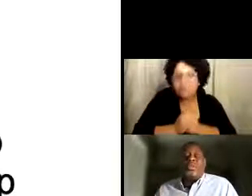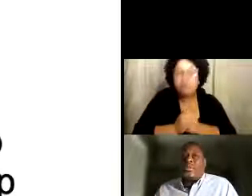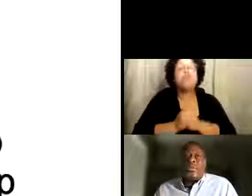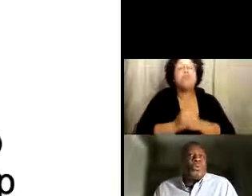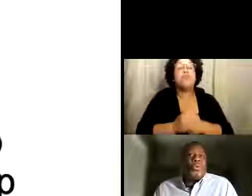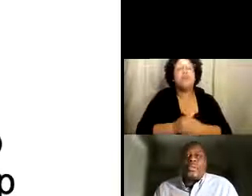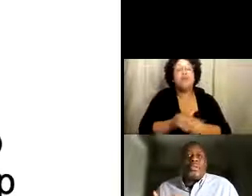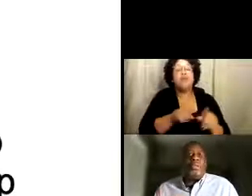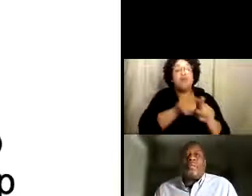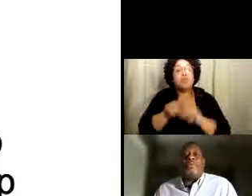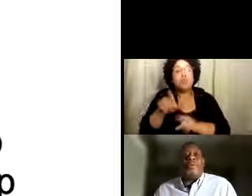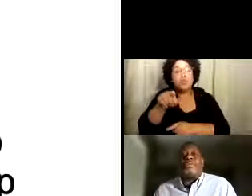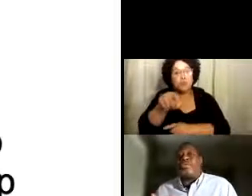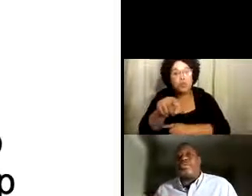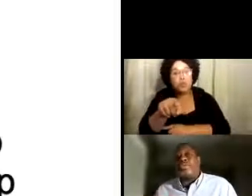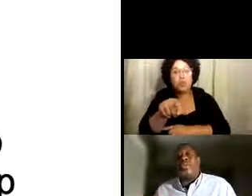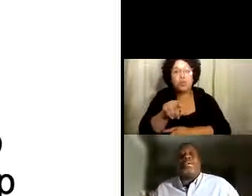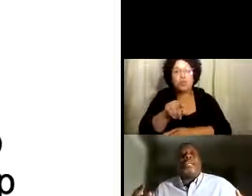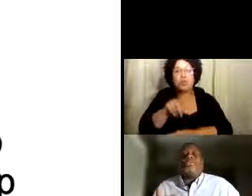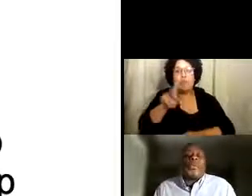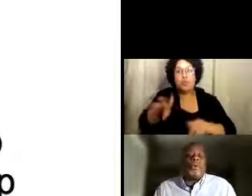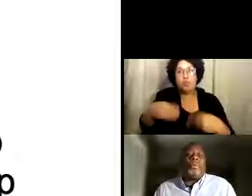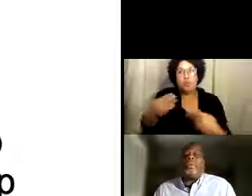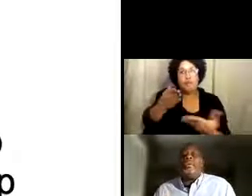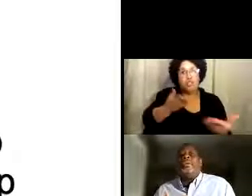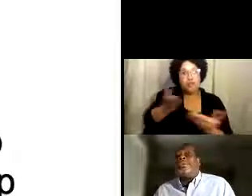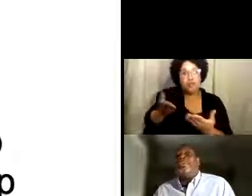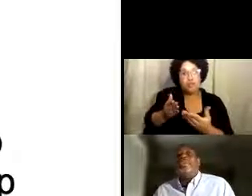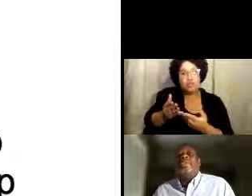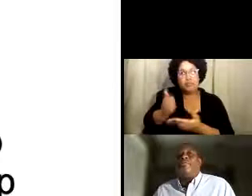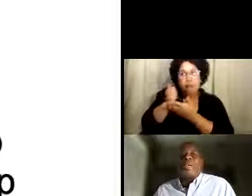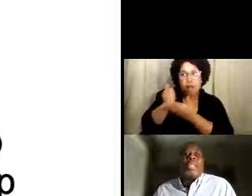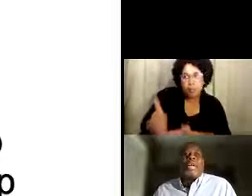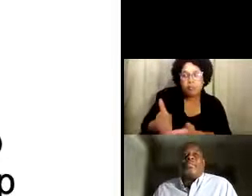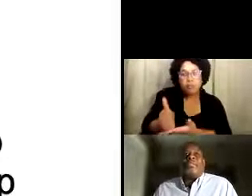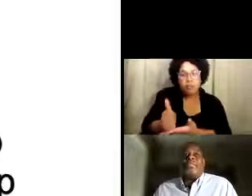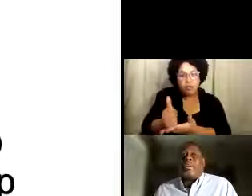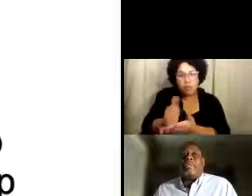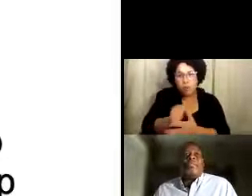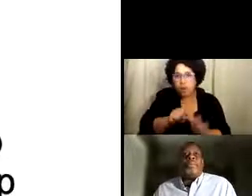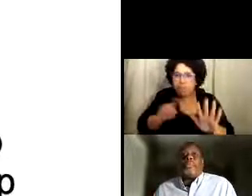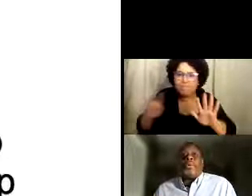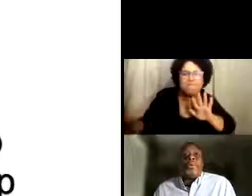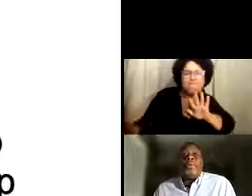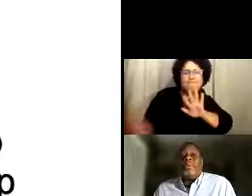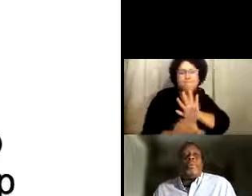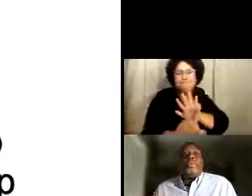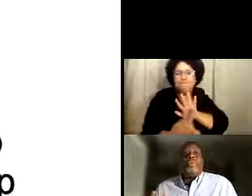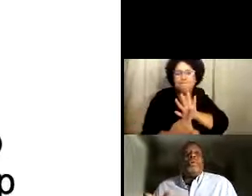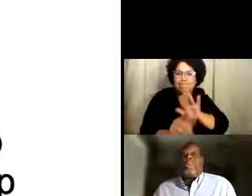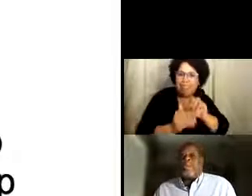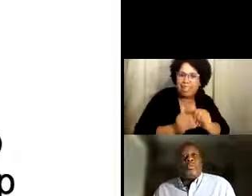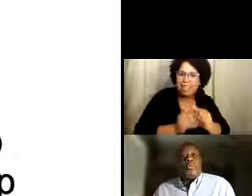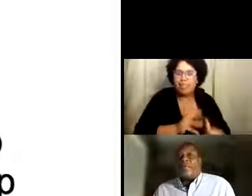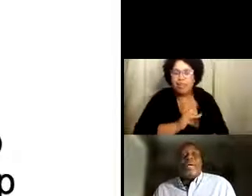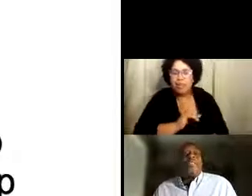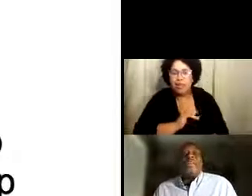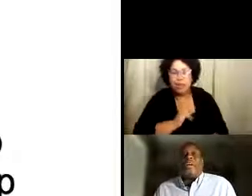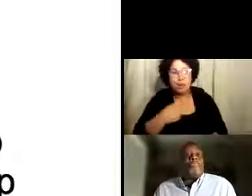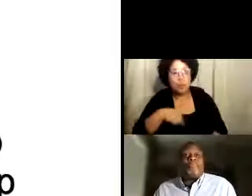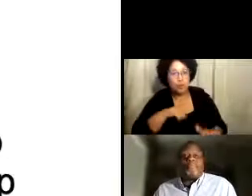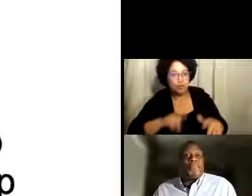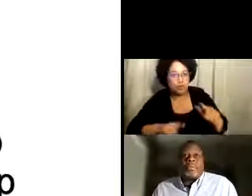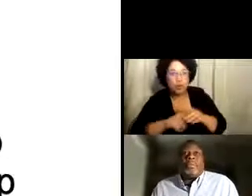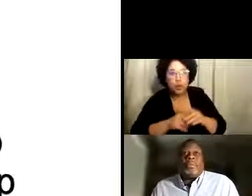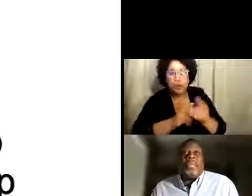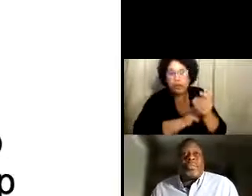Como siempre, usted, la persona a quien está sirviendo, a quien está apoyando, ustedes están justo al frente de